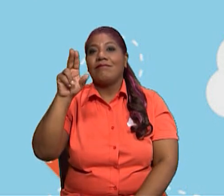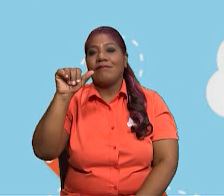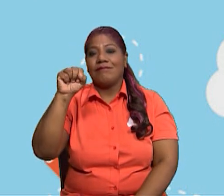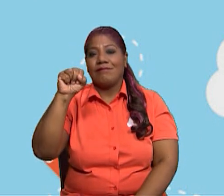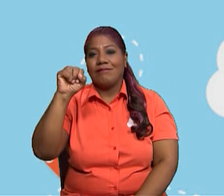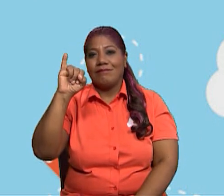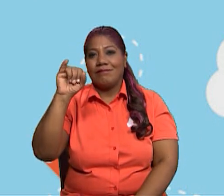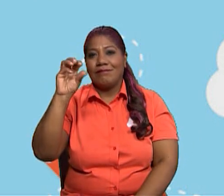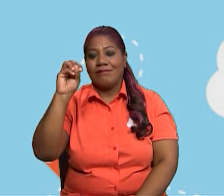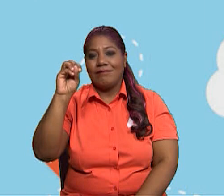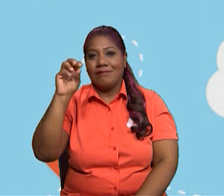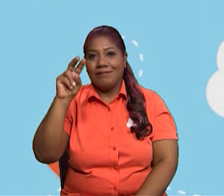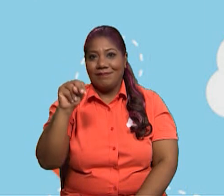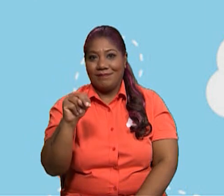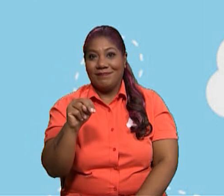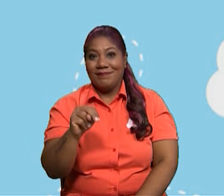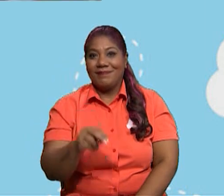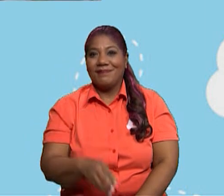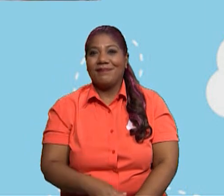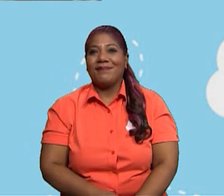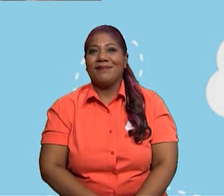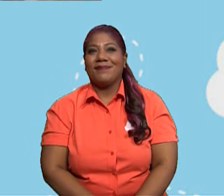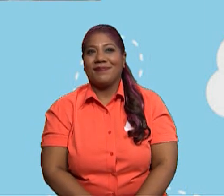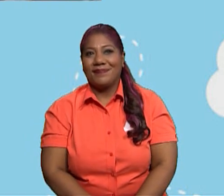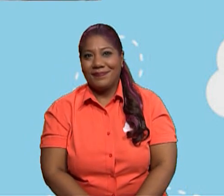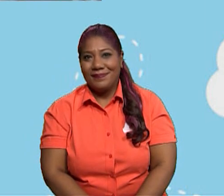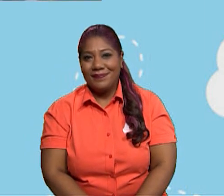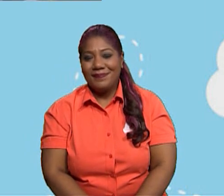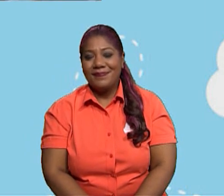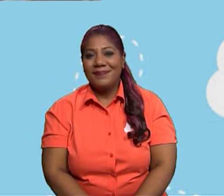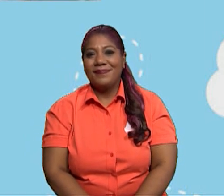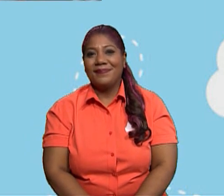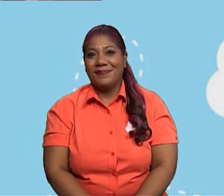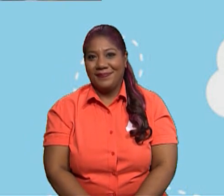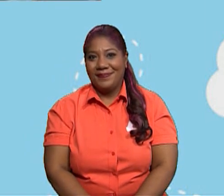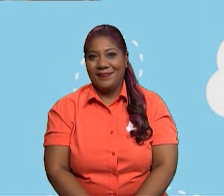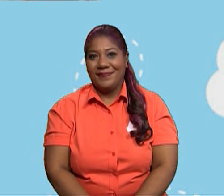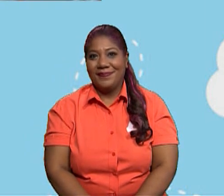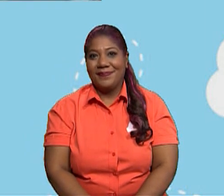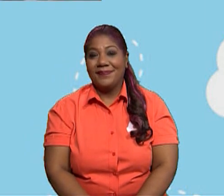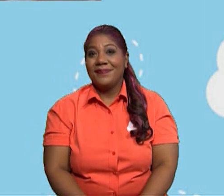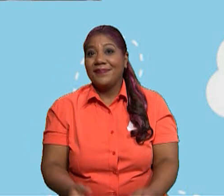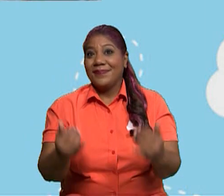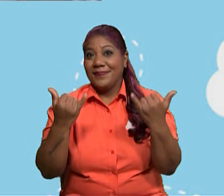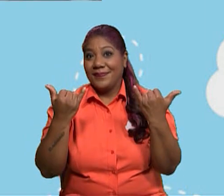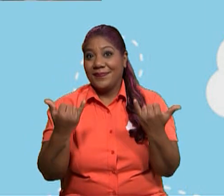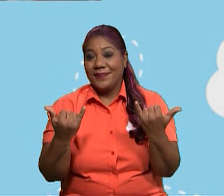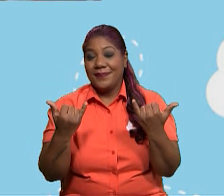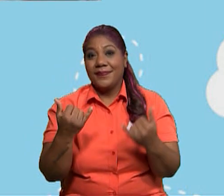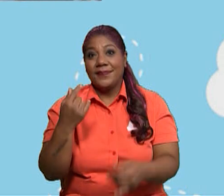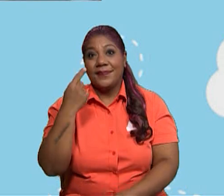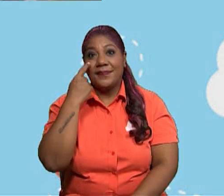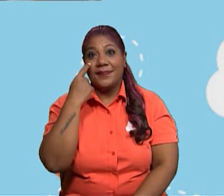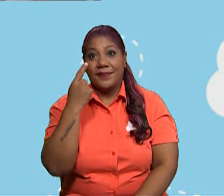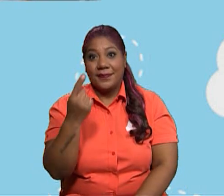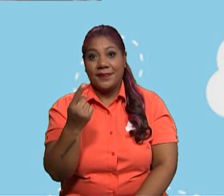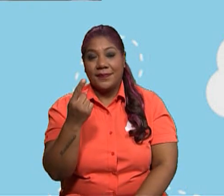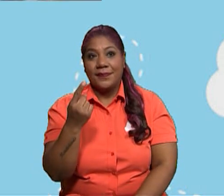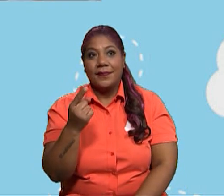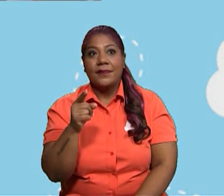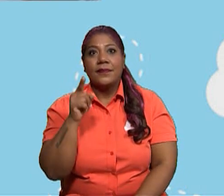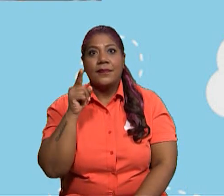en algunos casos se les da solución a nuestra actividad. Vamos a ver que para ver, para